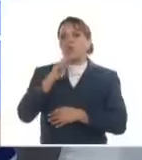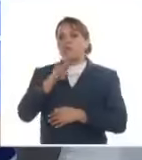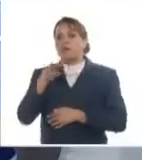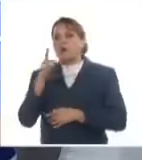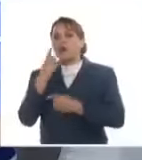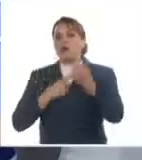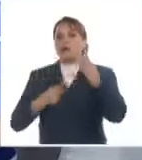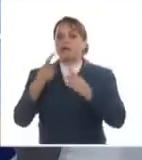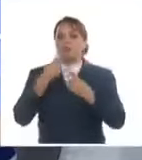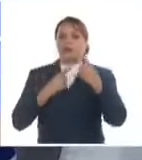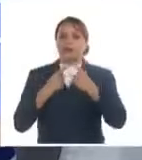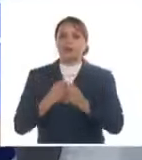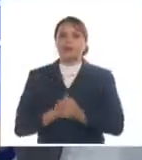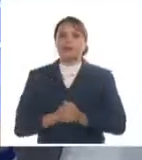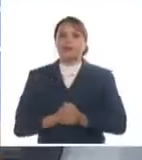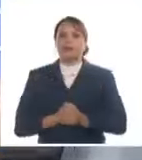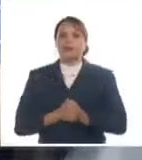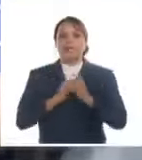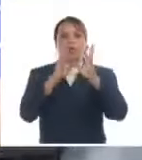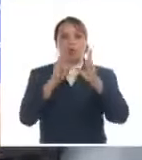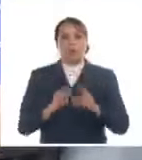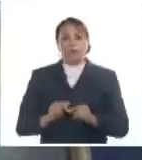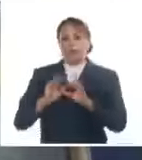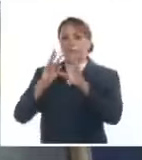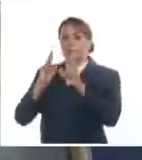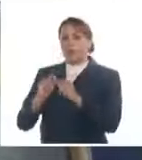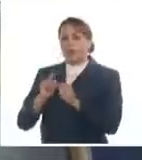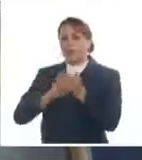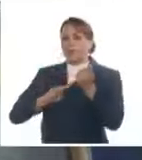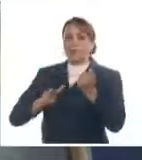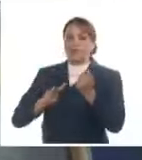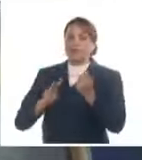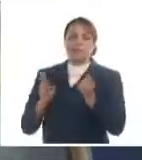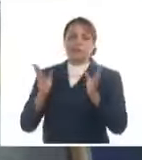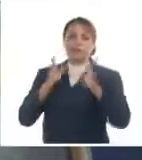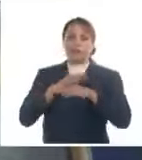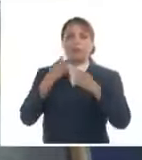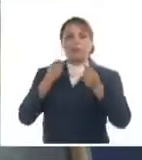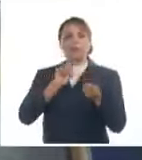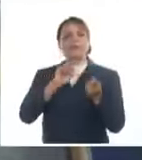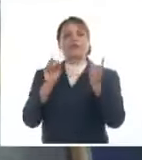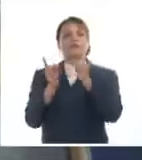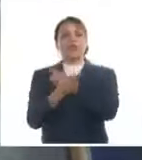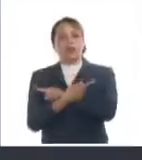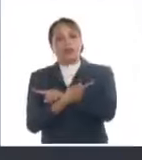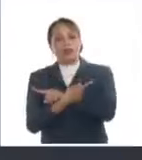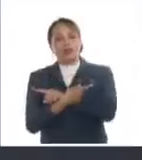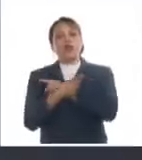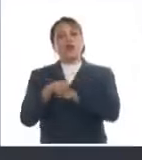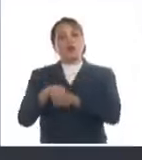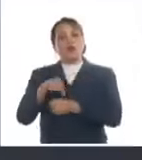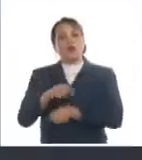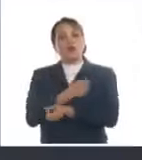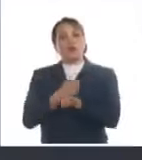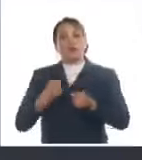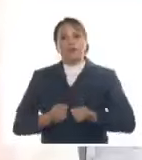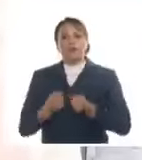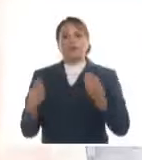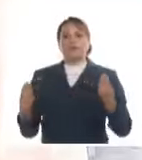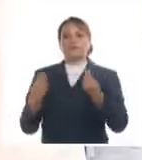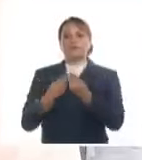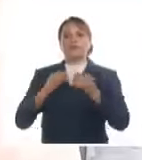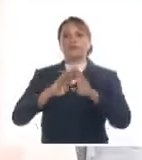No todos los inventarios están en provincia, por tanto hay que hacer traslado y hoy con un esfuerzo mancomunado y con toda